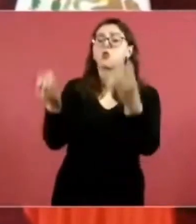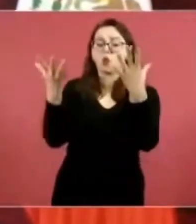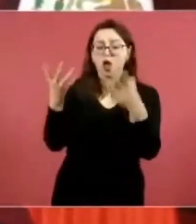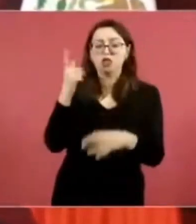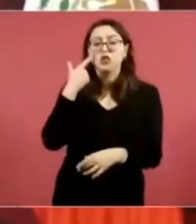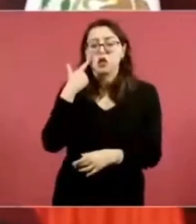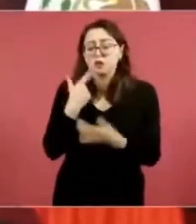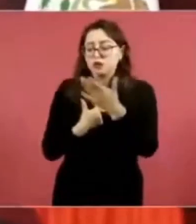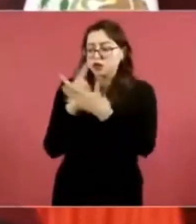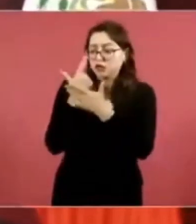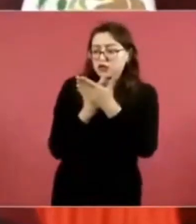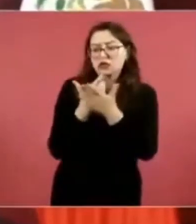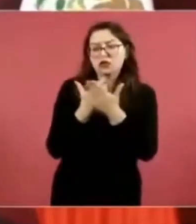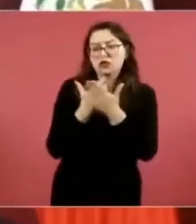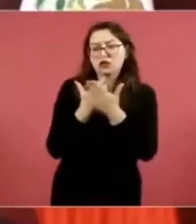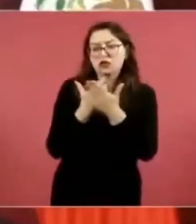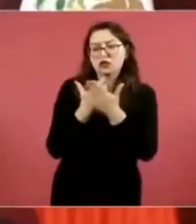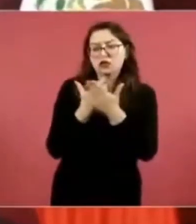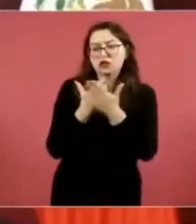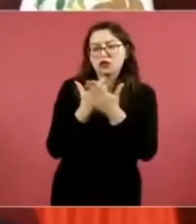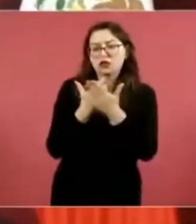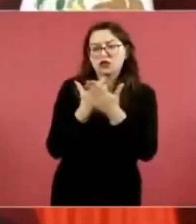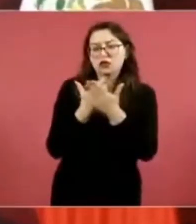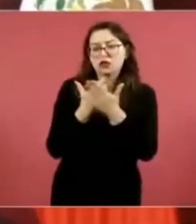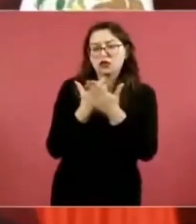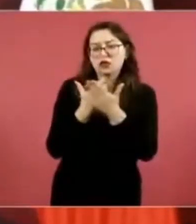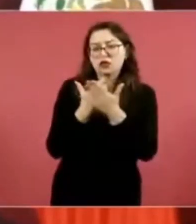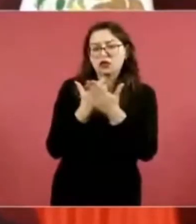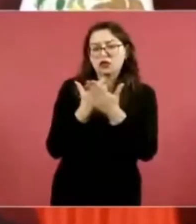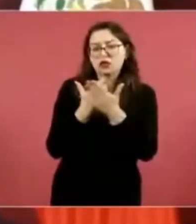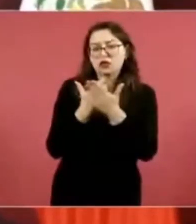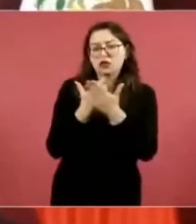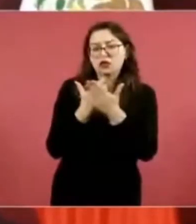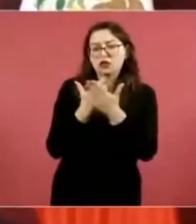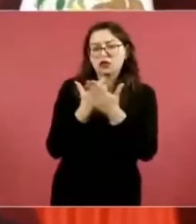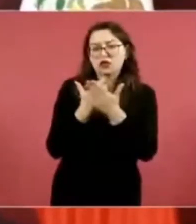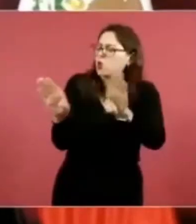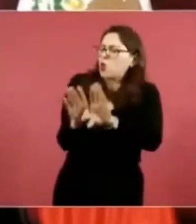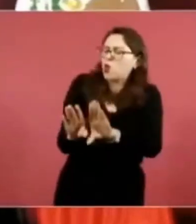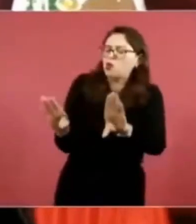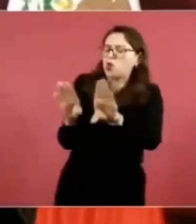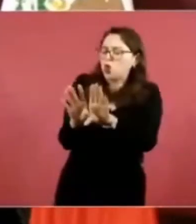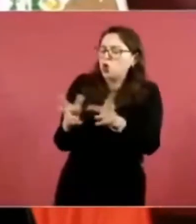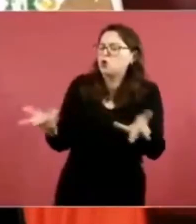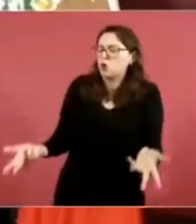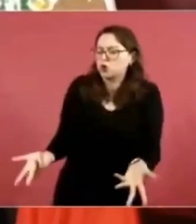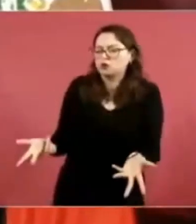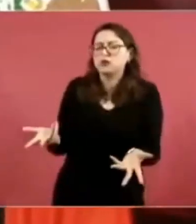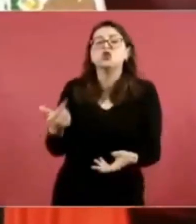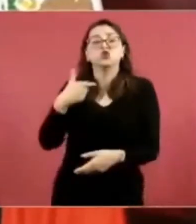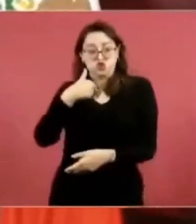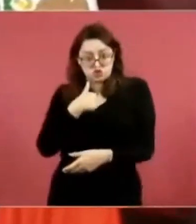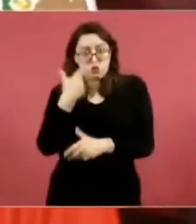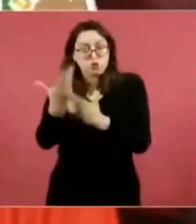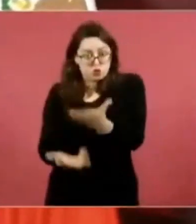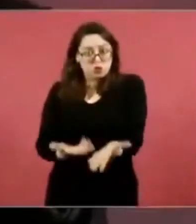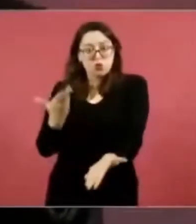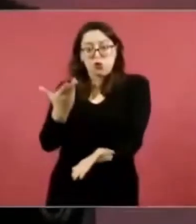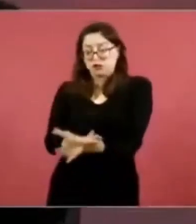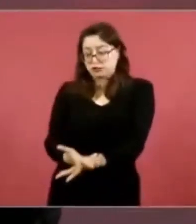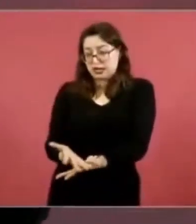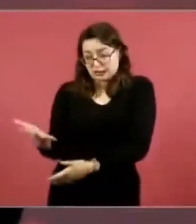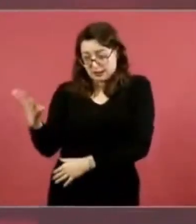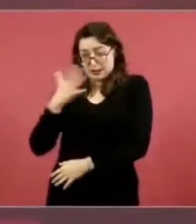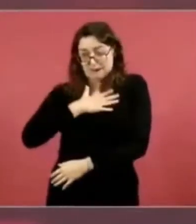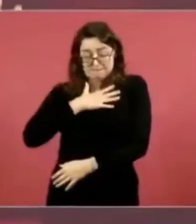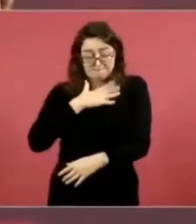cuáles son sus bienes, cómo los obtuvo. Y le he llegado incluso a plantear que